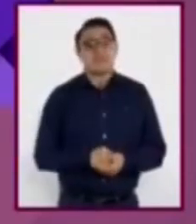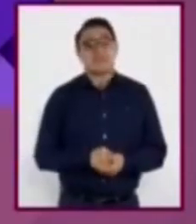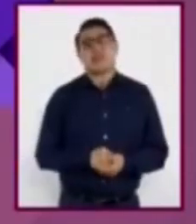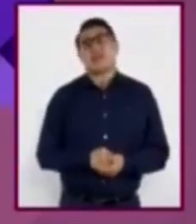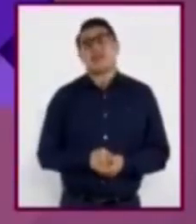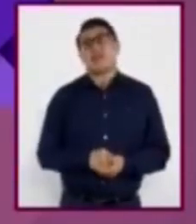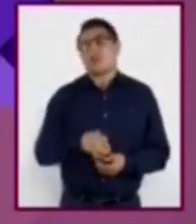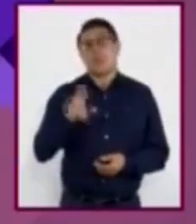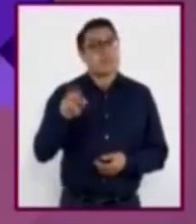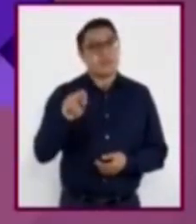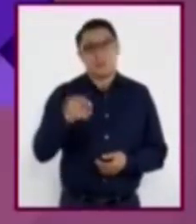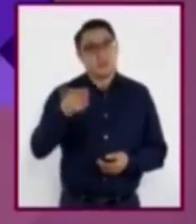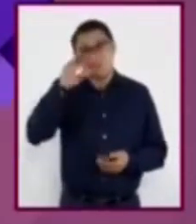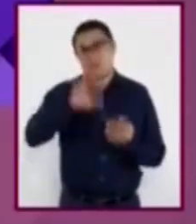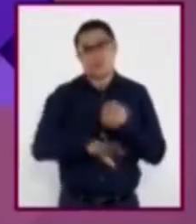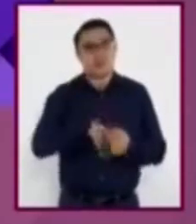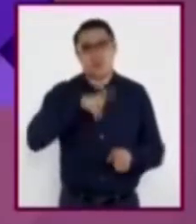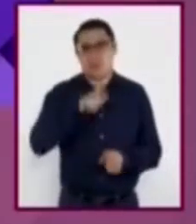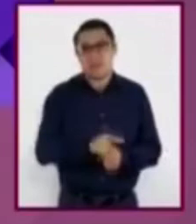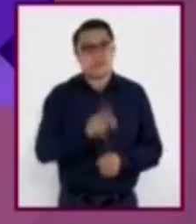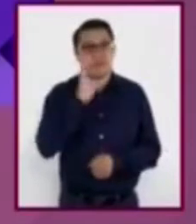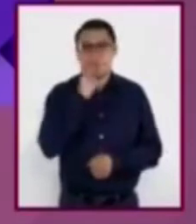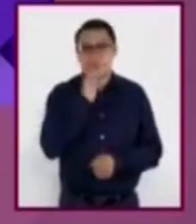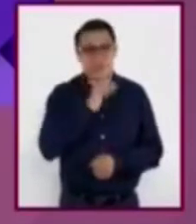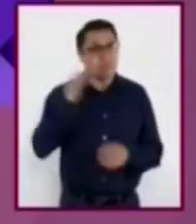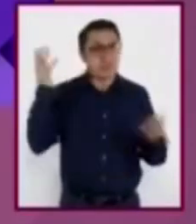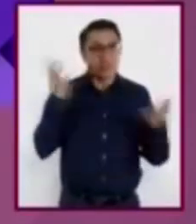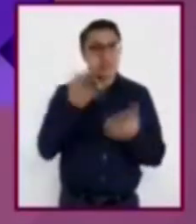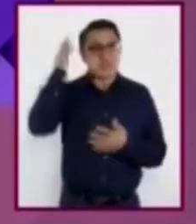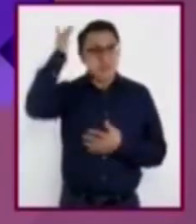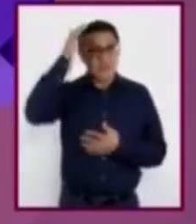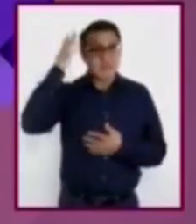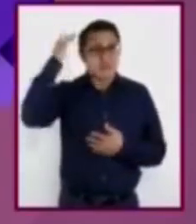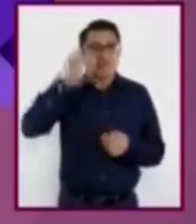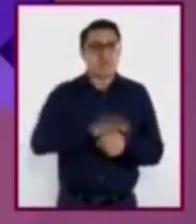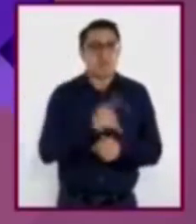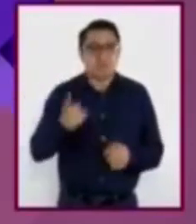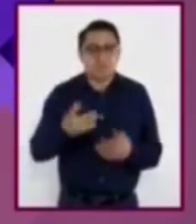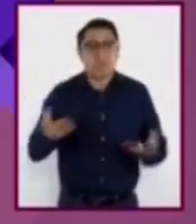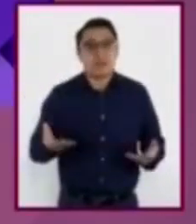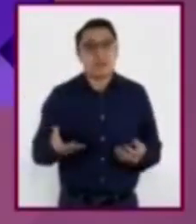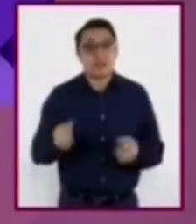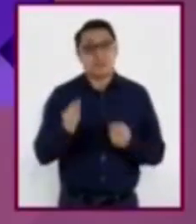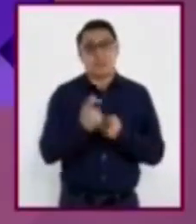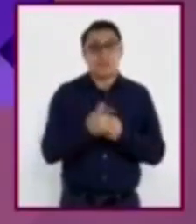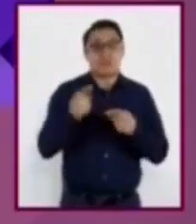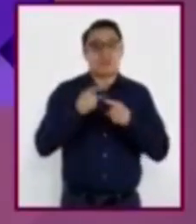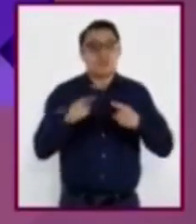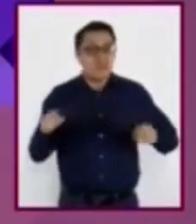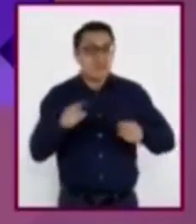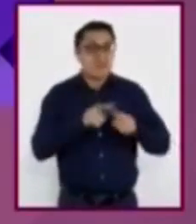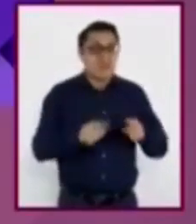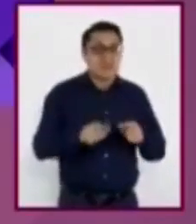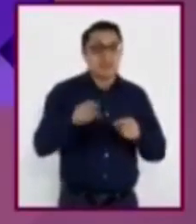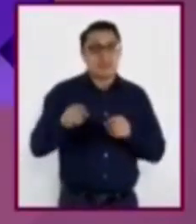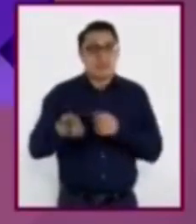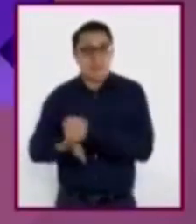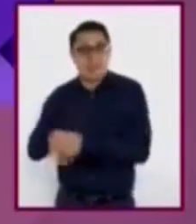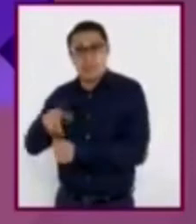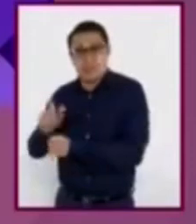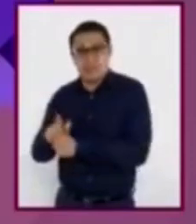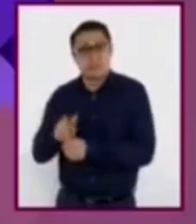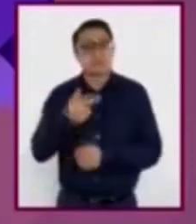No, los animales no pueden generar razonamiento. ¿Por qué? Si hay algo que nos diferencia mucho entre el reino animal